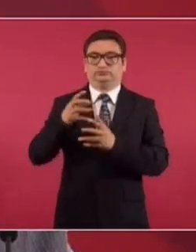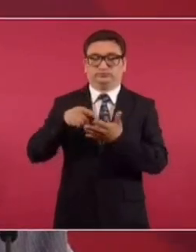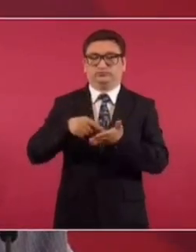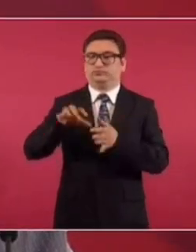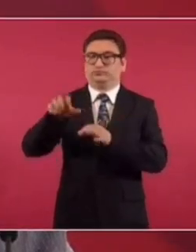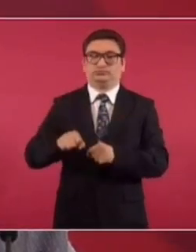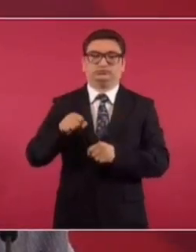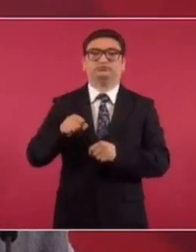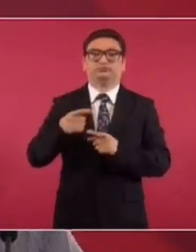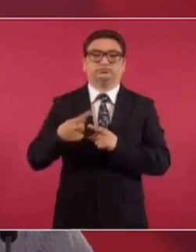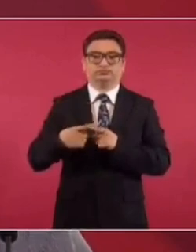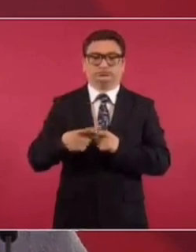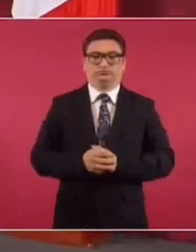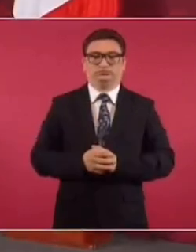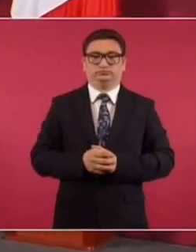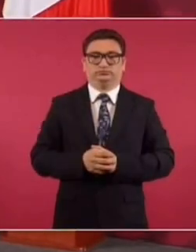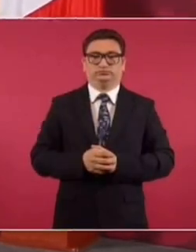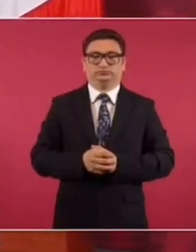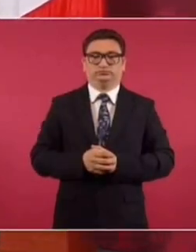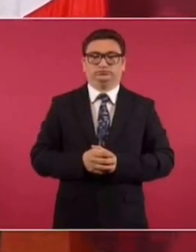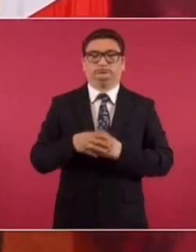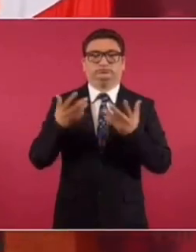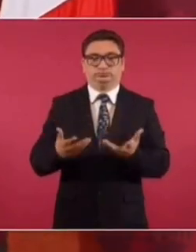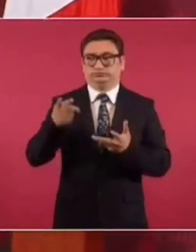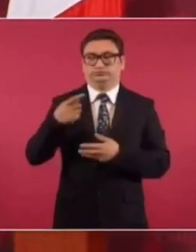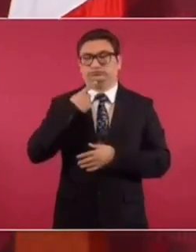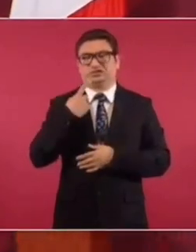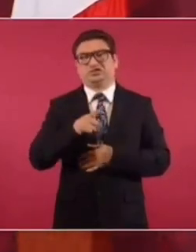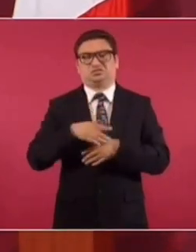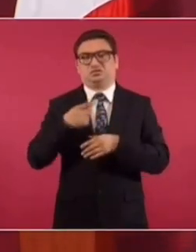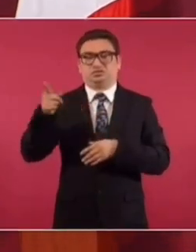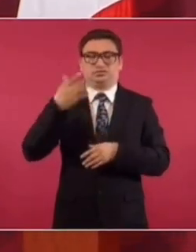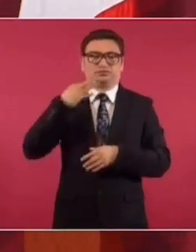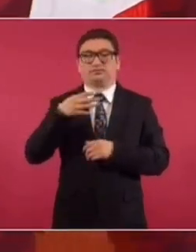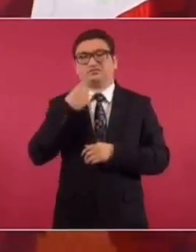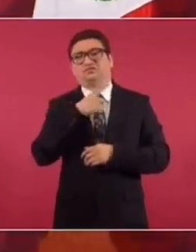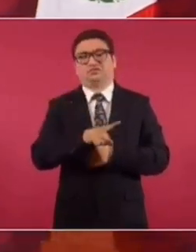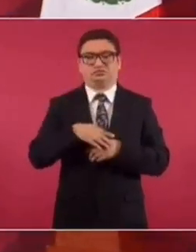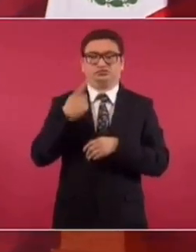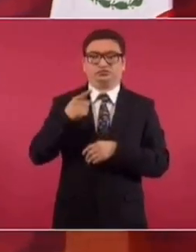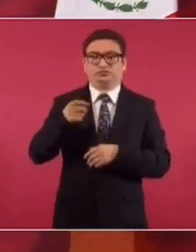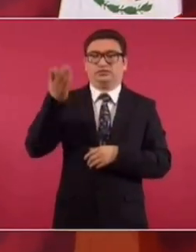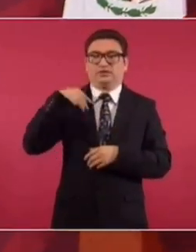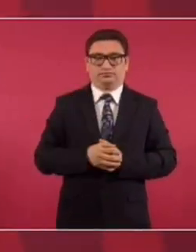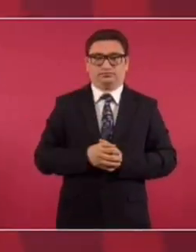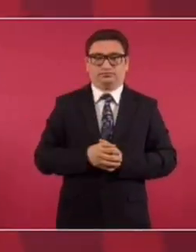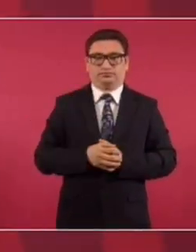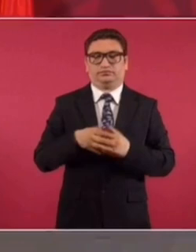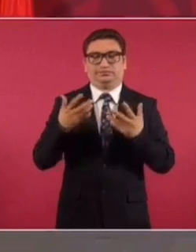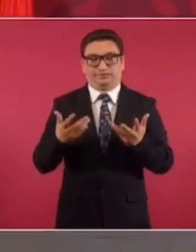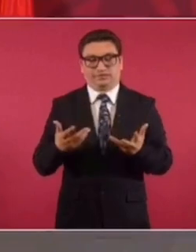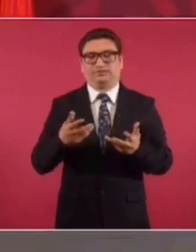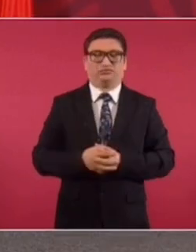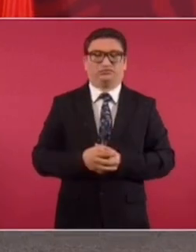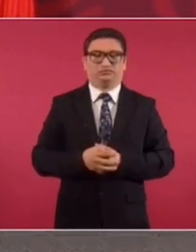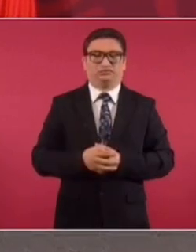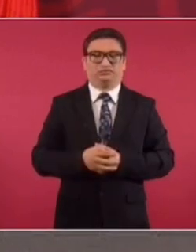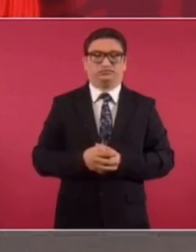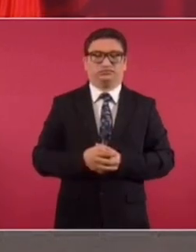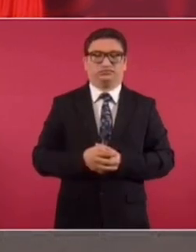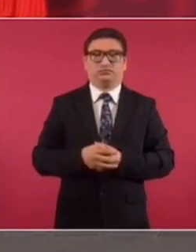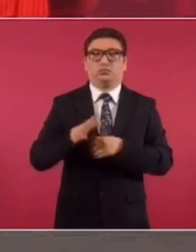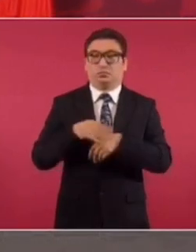medio de tener a militares. Entonces, el reclamo del fiscal que sale es que no fue tomado en cuenta. No les gustó